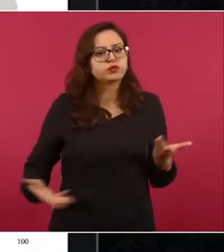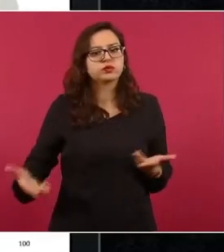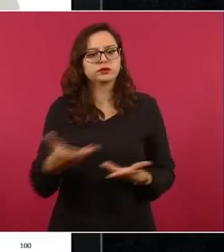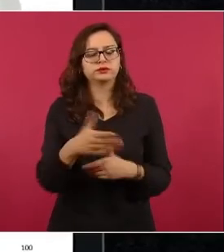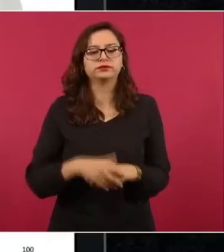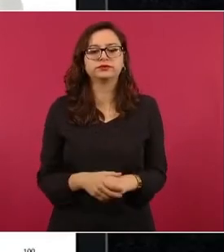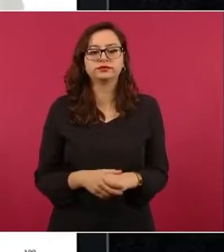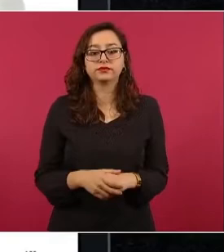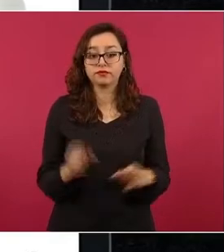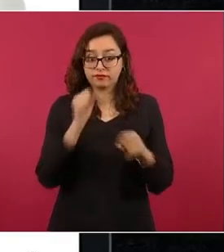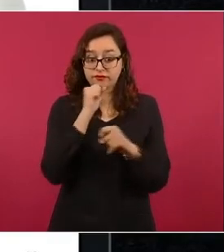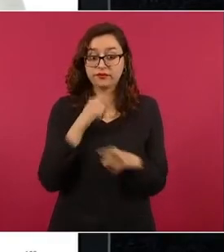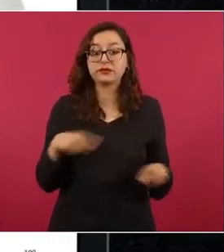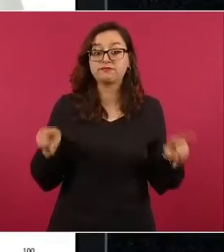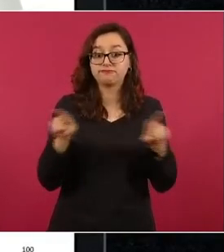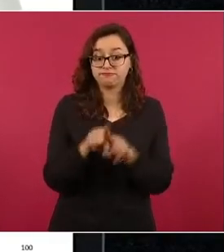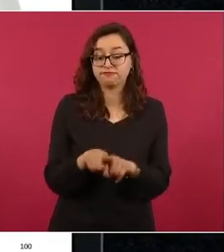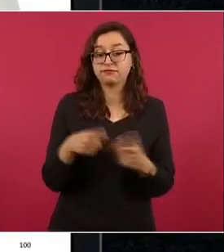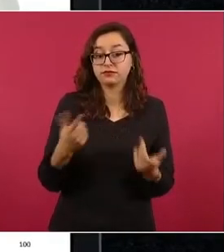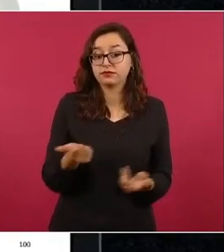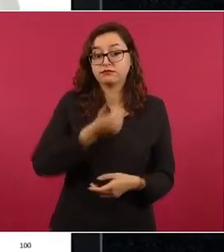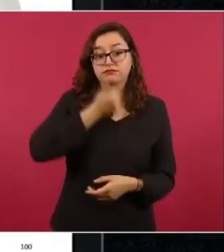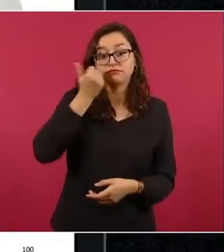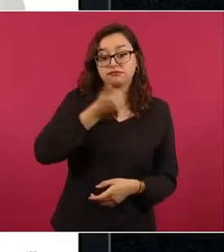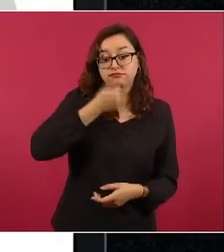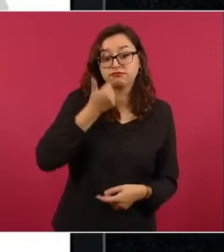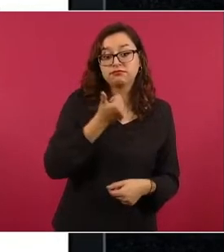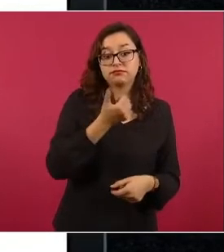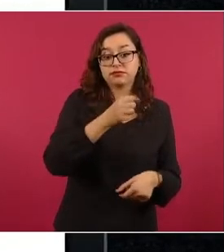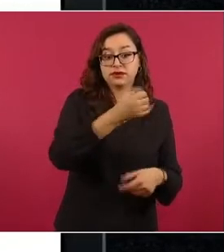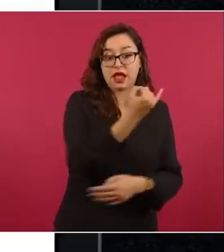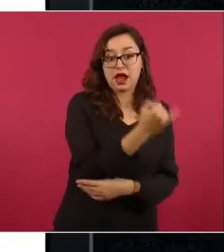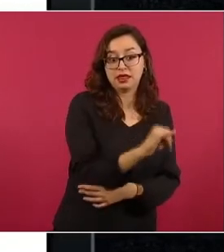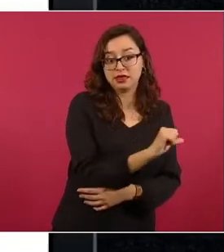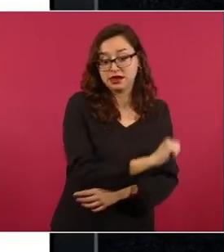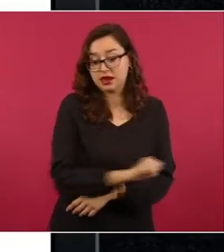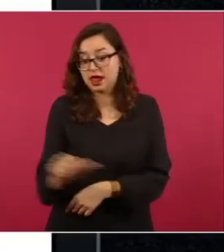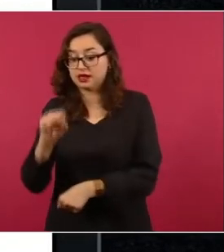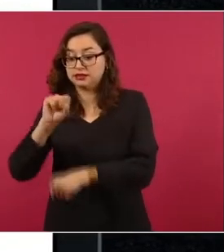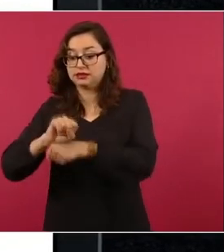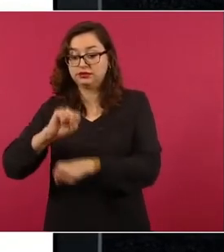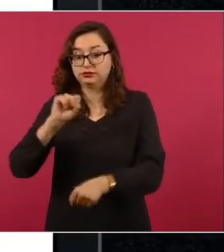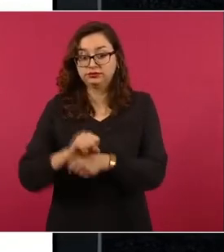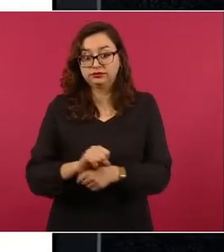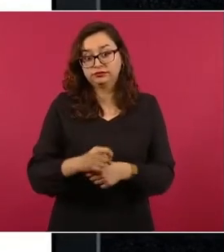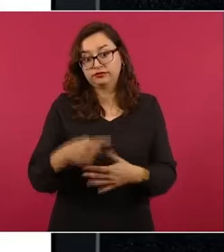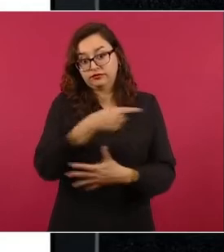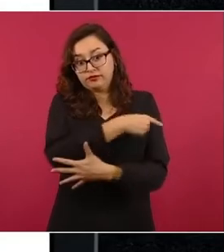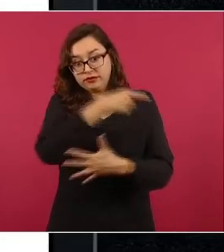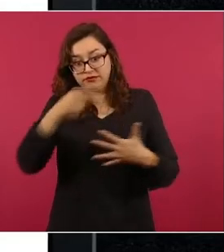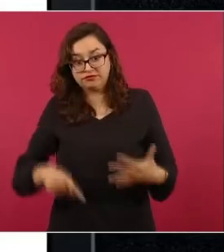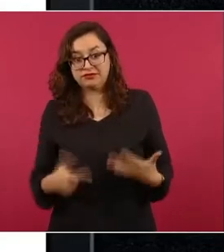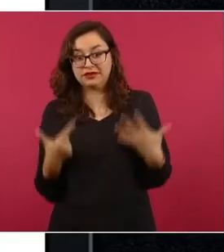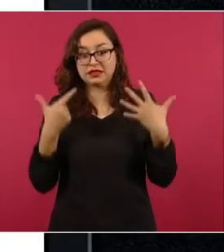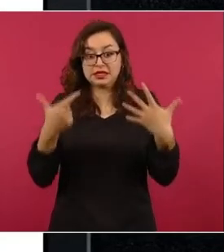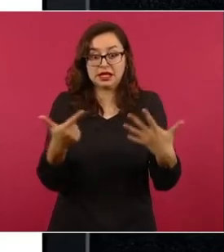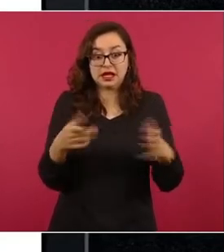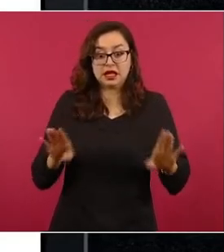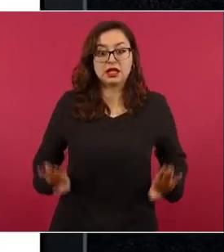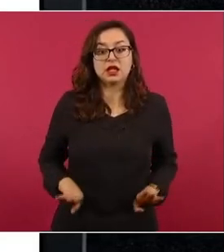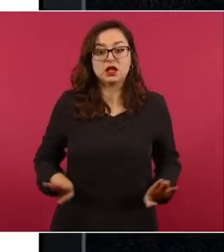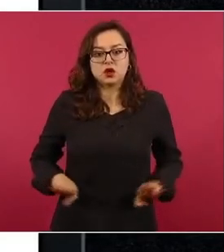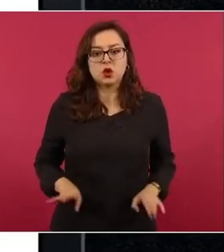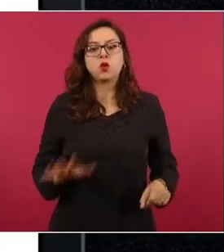en su perfil de egreso de las y los estudiantes de educación básica, se establece como uno de sus siete rasgos de aprendizaje el